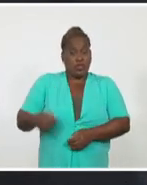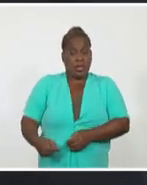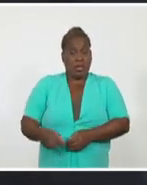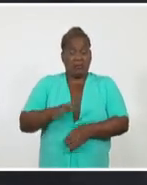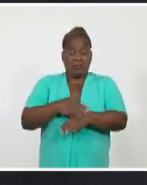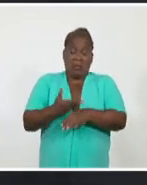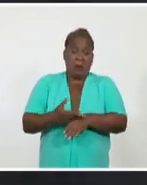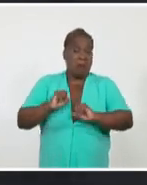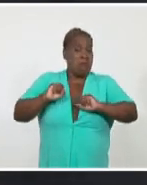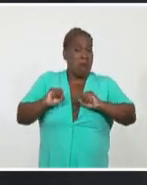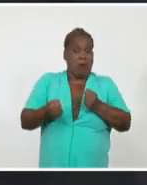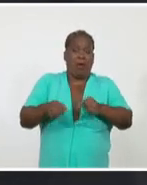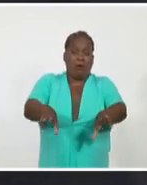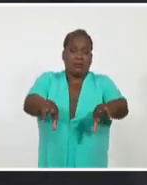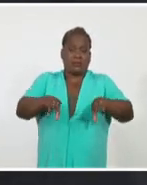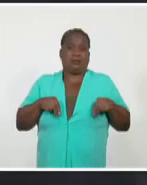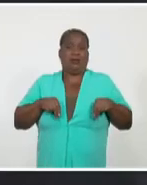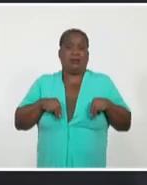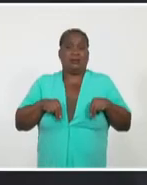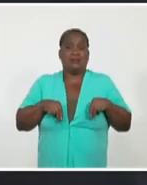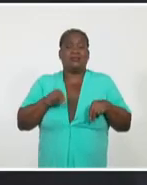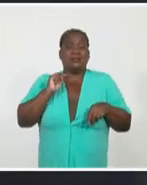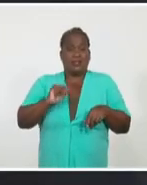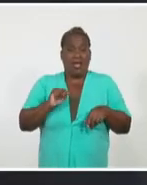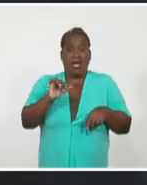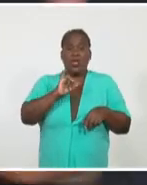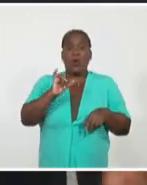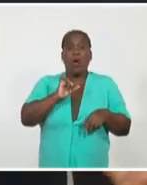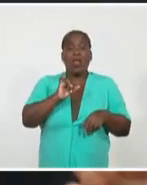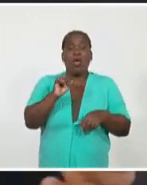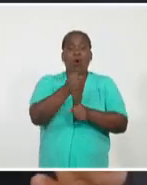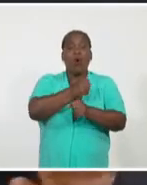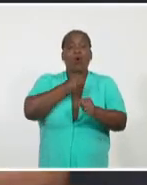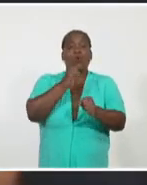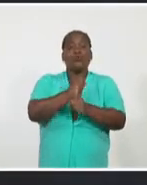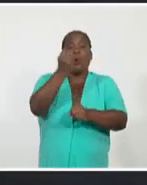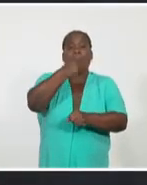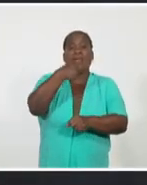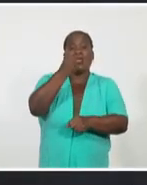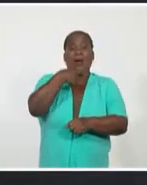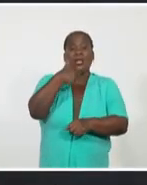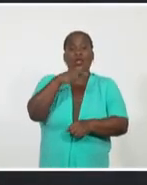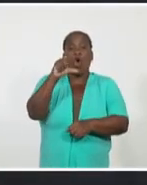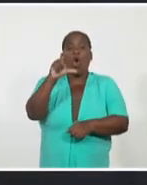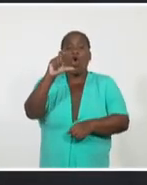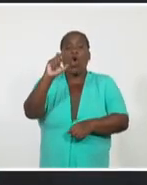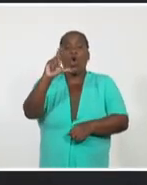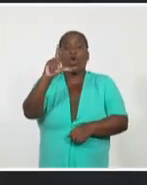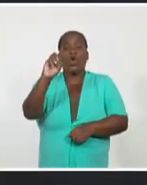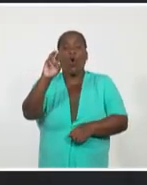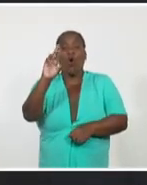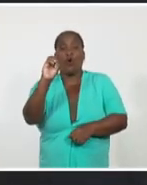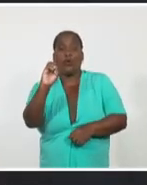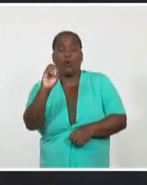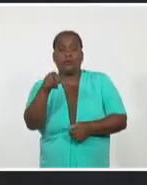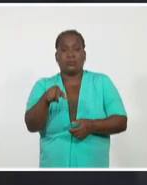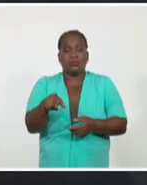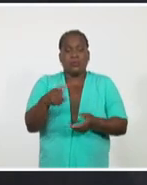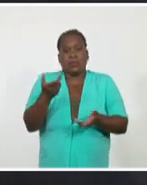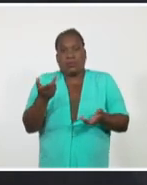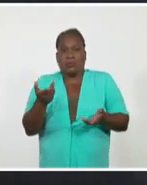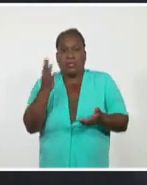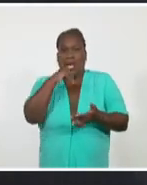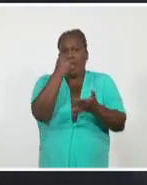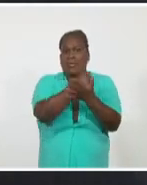evitar. El uso de medicamentos como la cloroquina, sin evidencia científica, o su negativa a medidas de confinamiento para